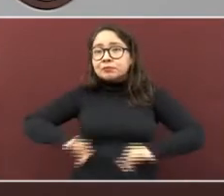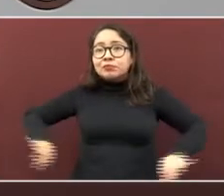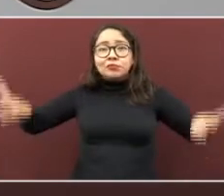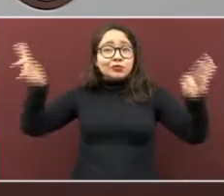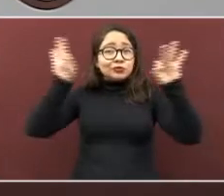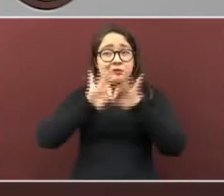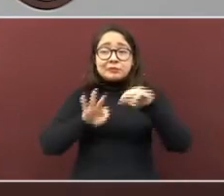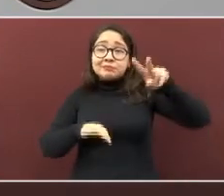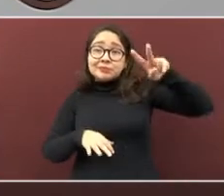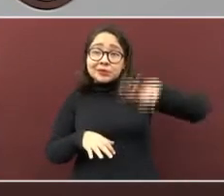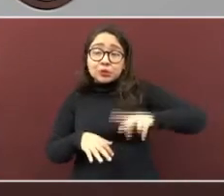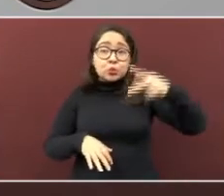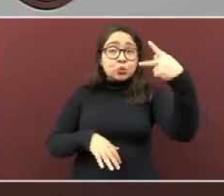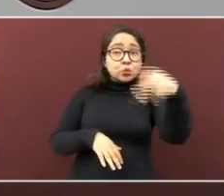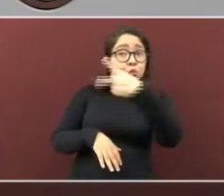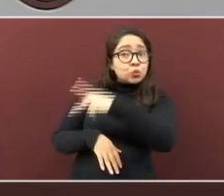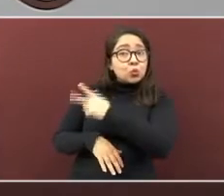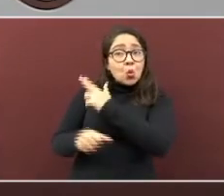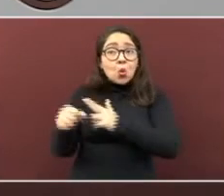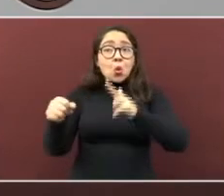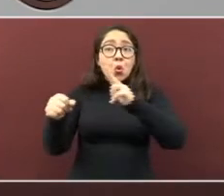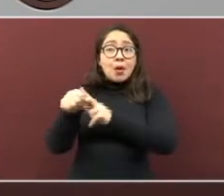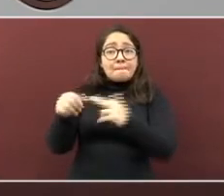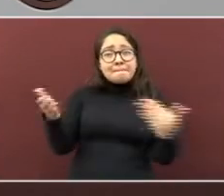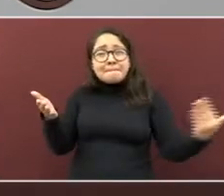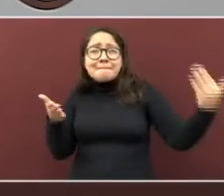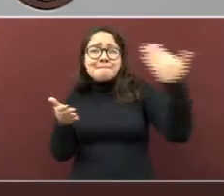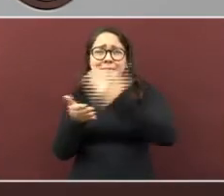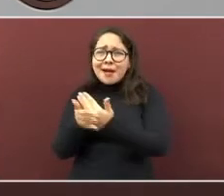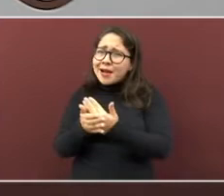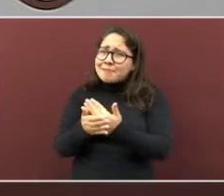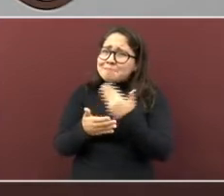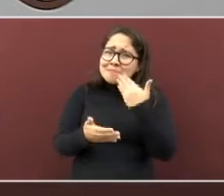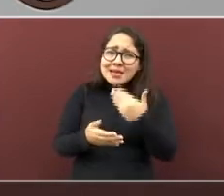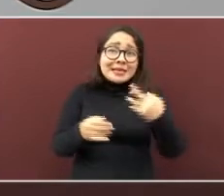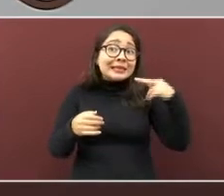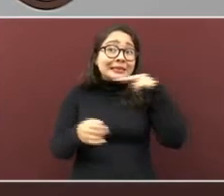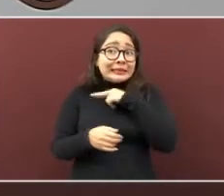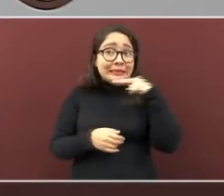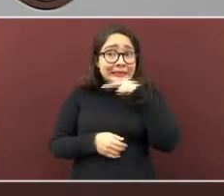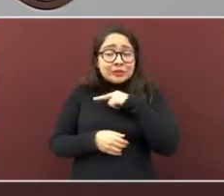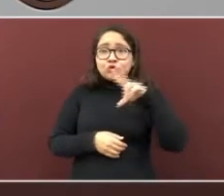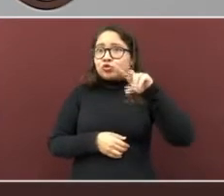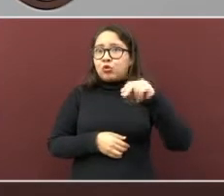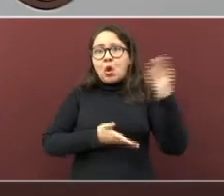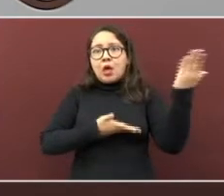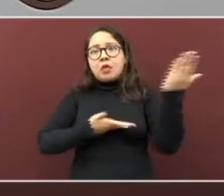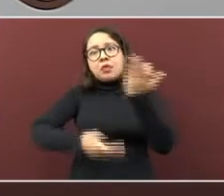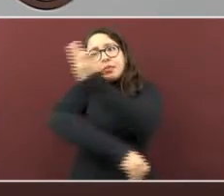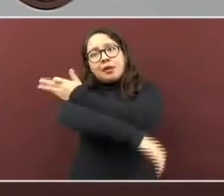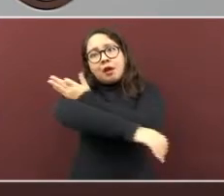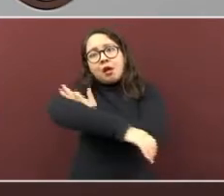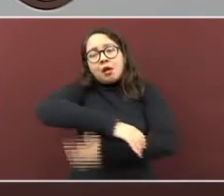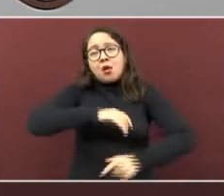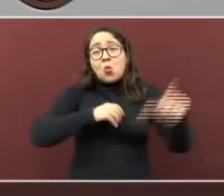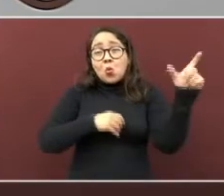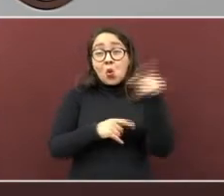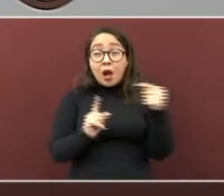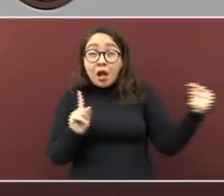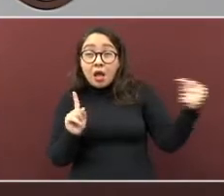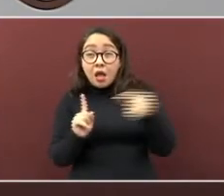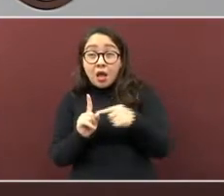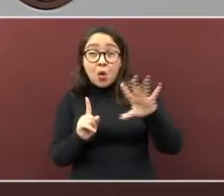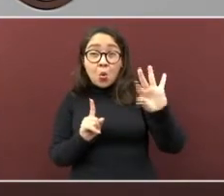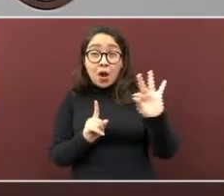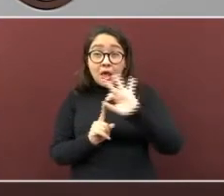que acudan al hospital de manera oportuna y no llegar ya cuando el paciente lleva